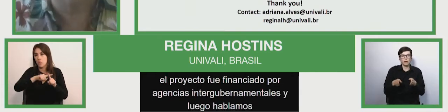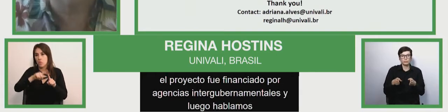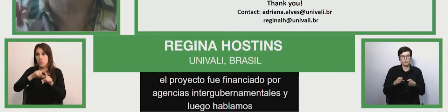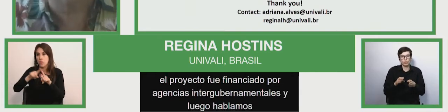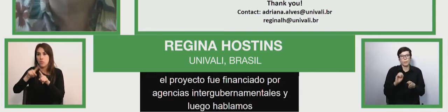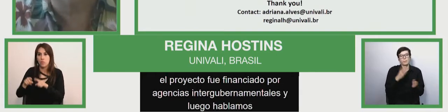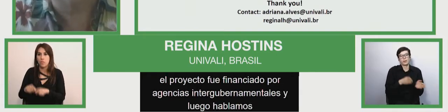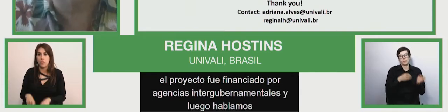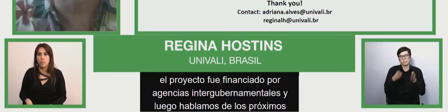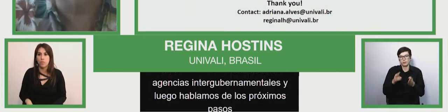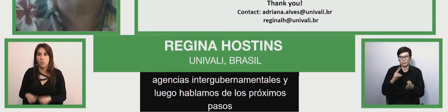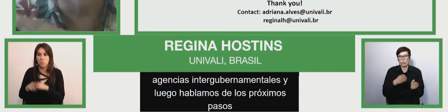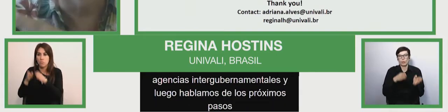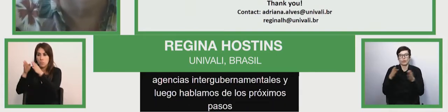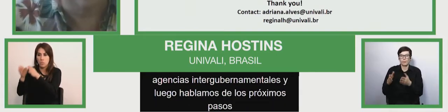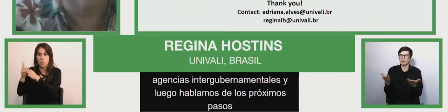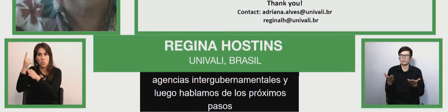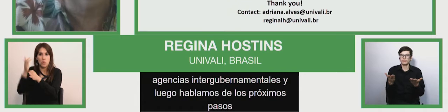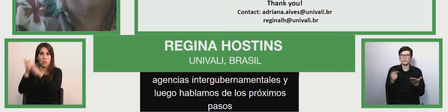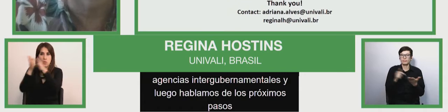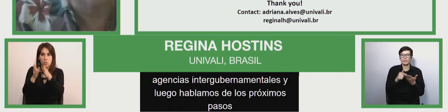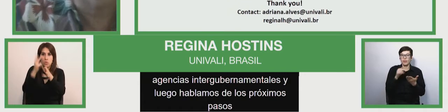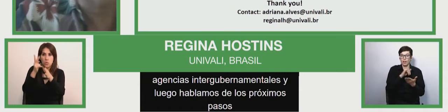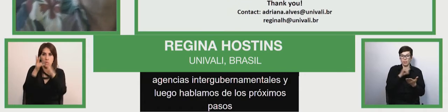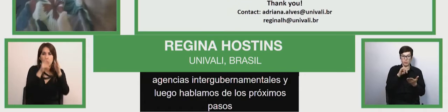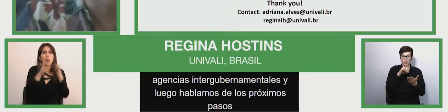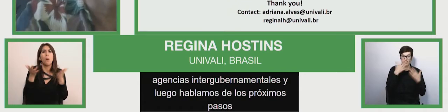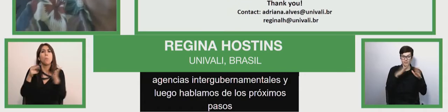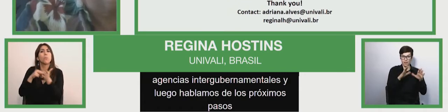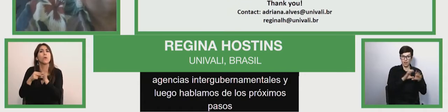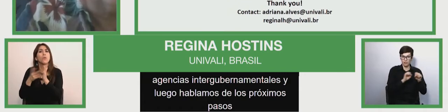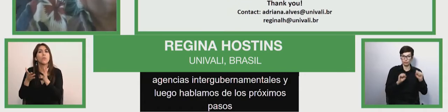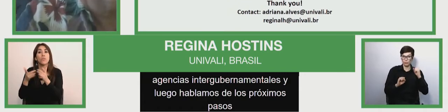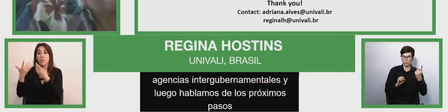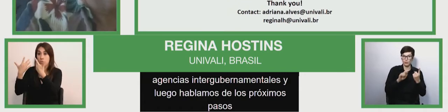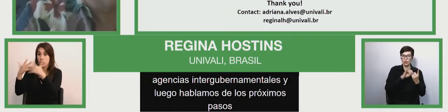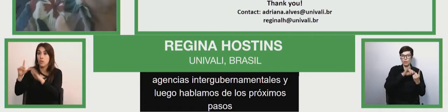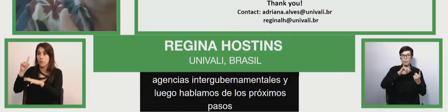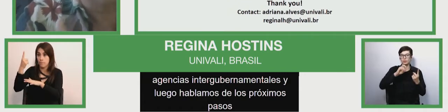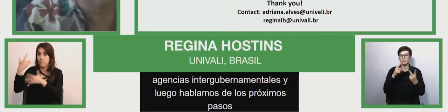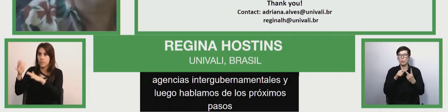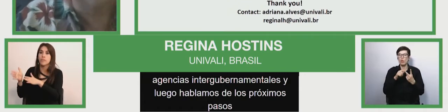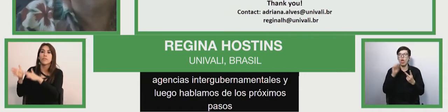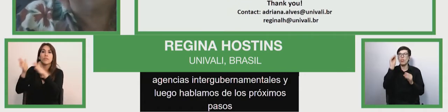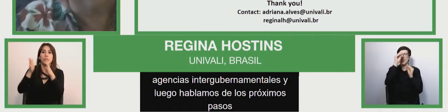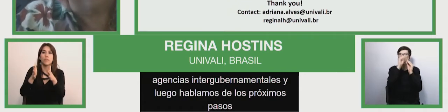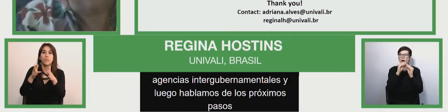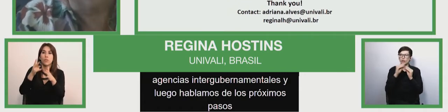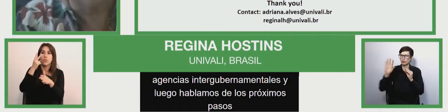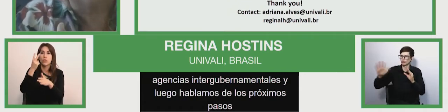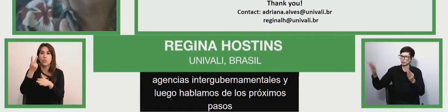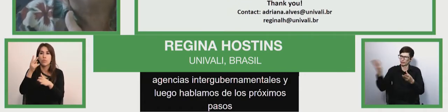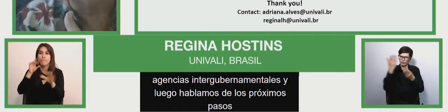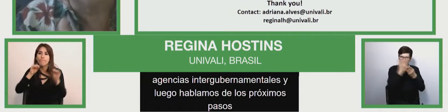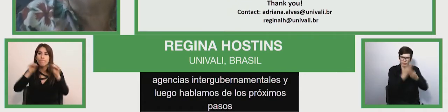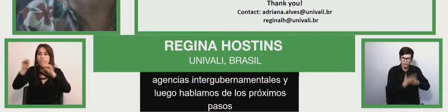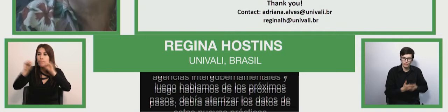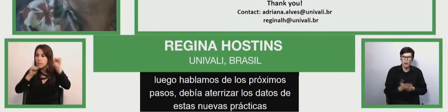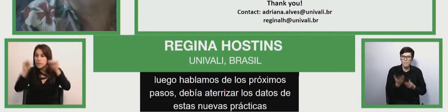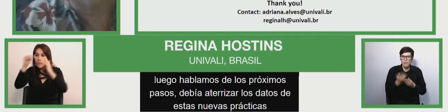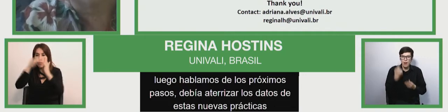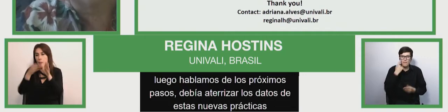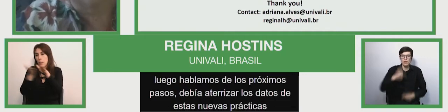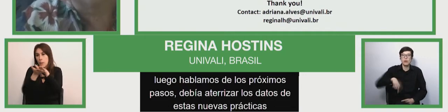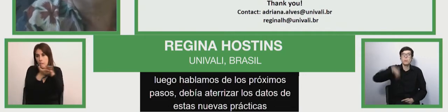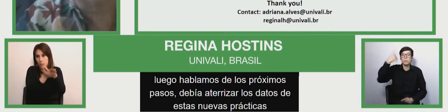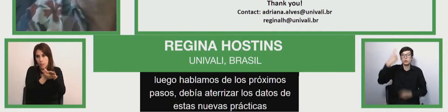Serían actualizar los datos de estas nuevas prácticas y adaptar el marco para los próximos años.